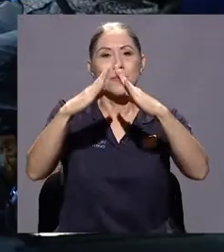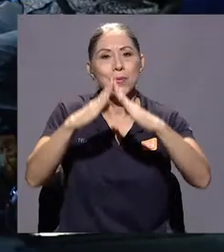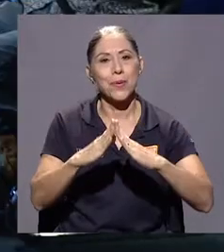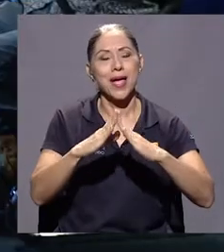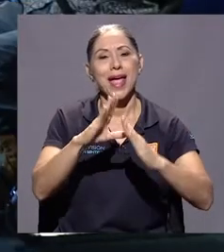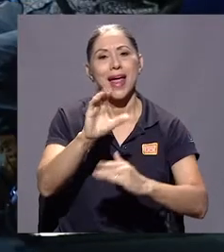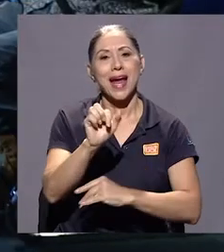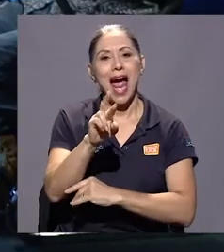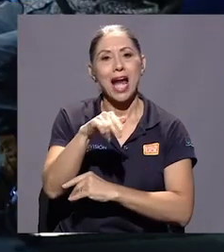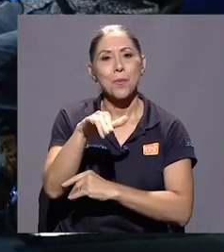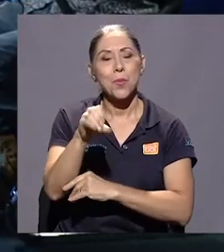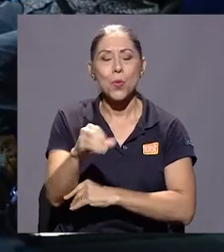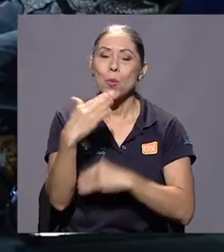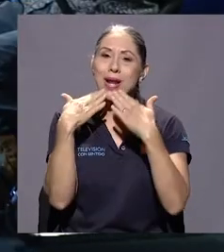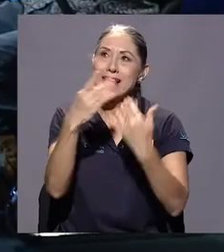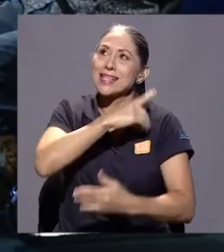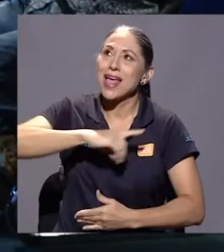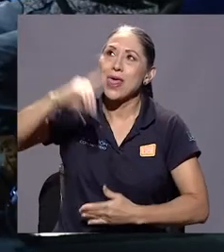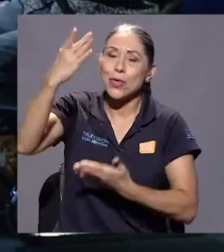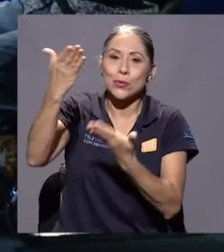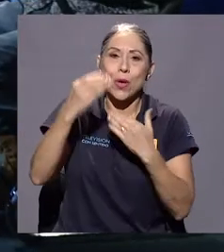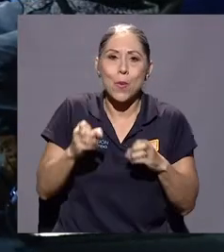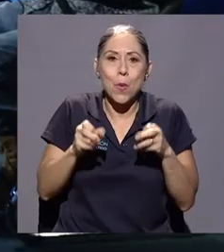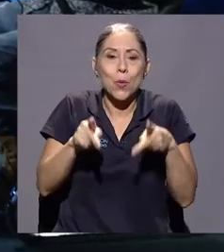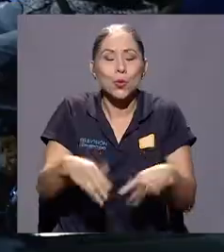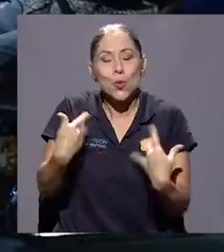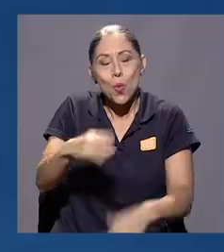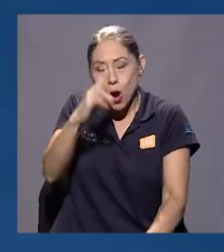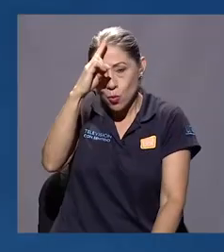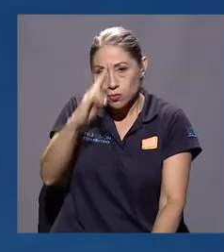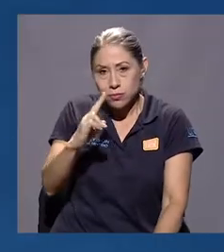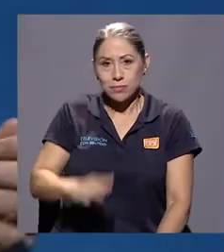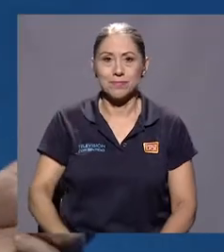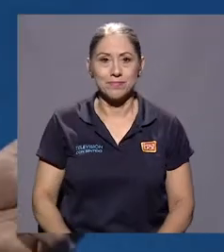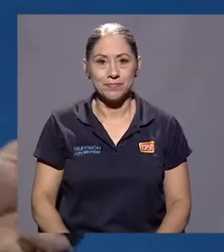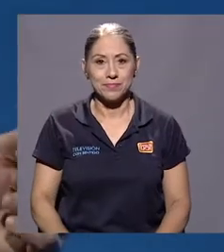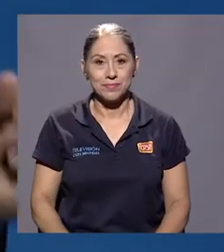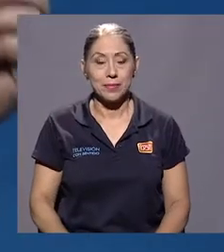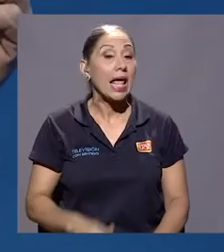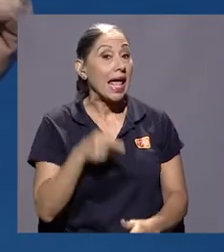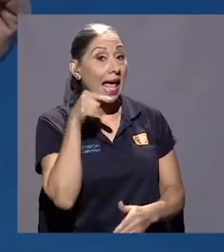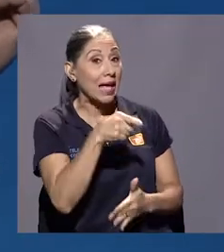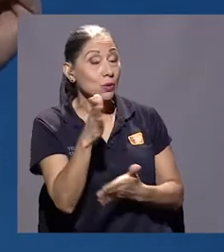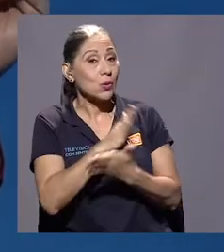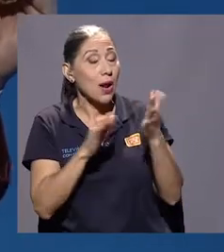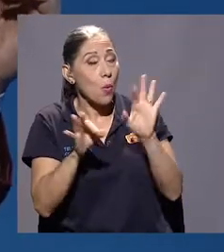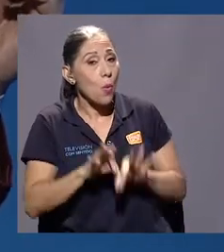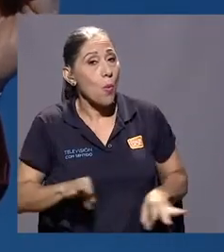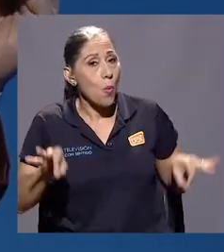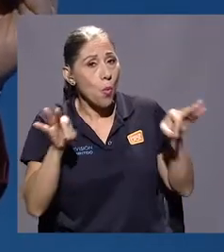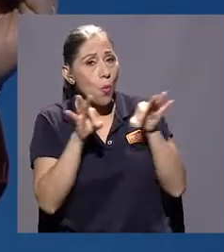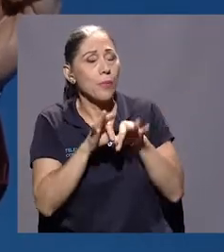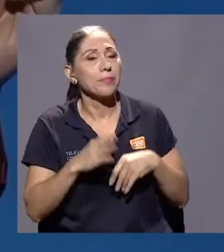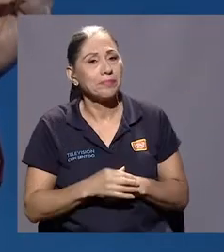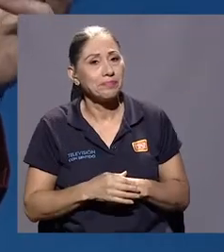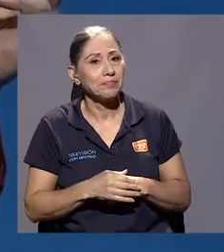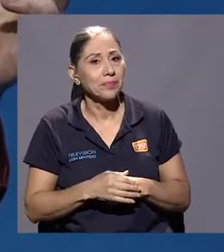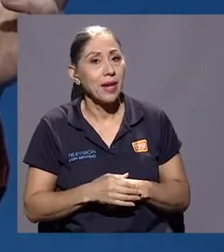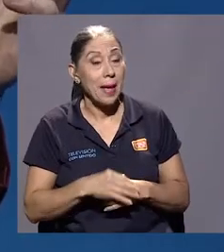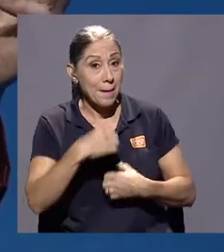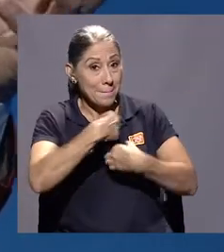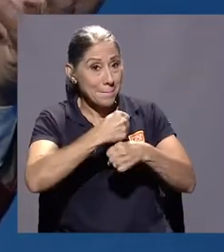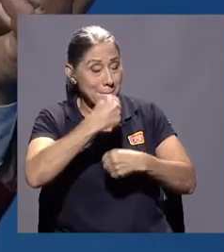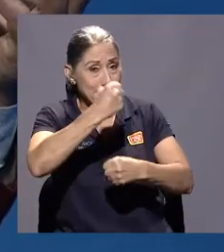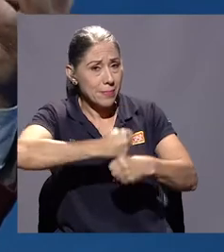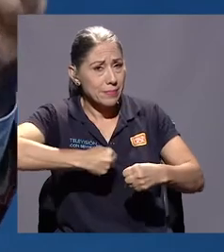Le doy gracias a Dios por esa oportunidad. Para mí es un privilegio, la verdad. Decís algo importante, César, que para hacer ese